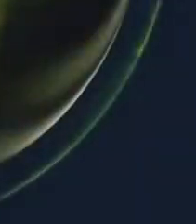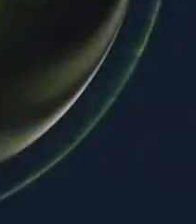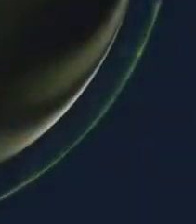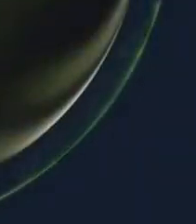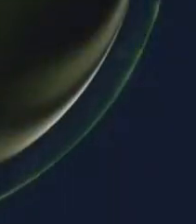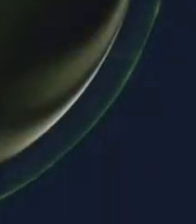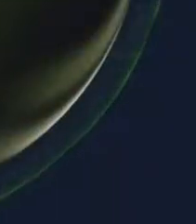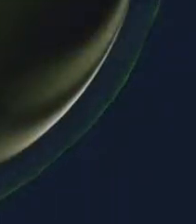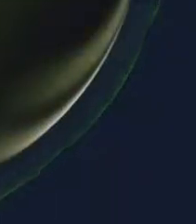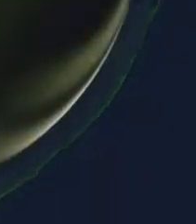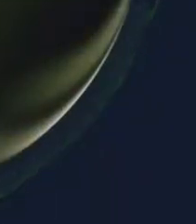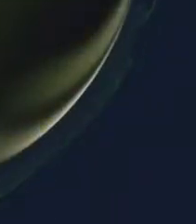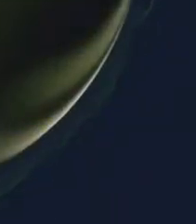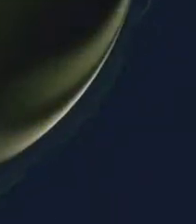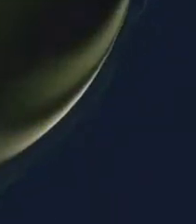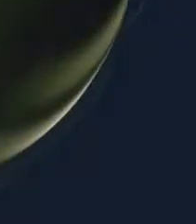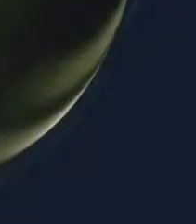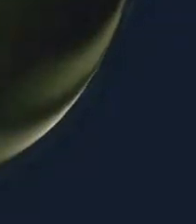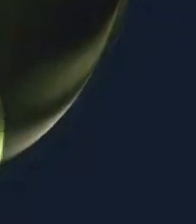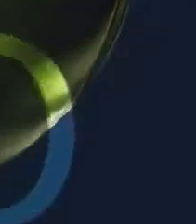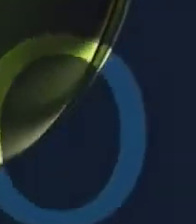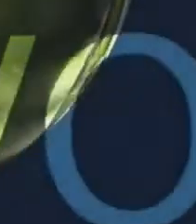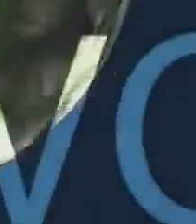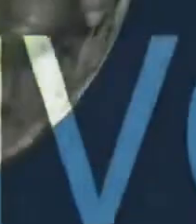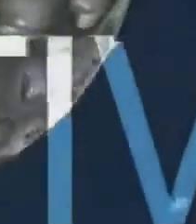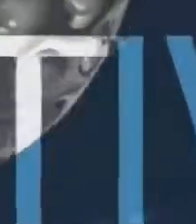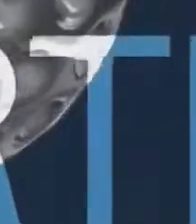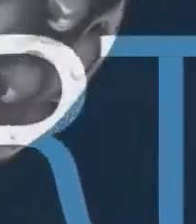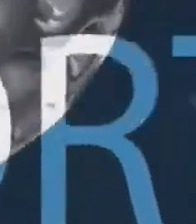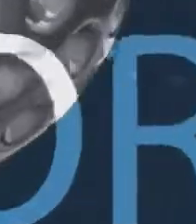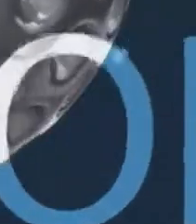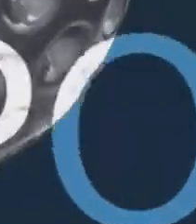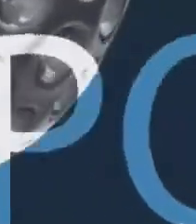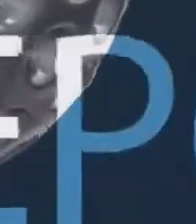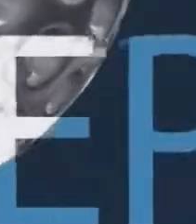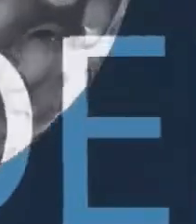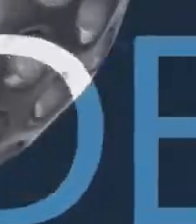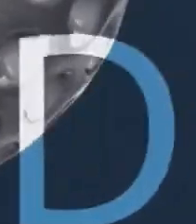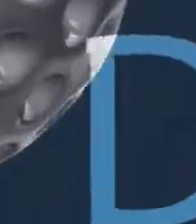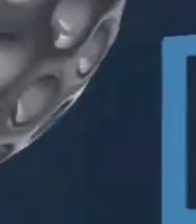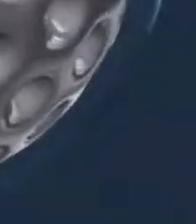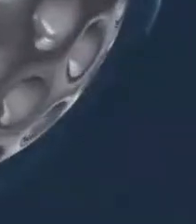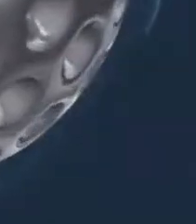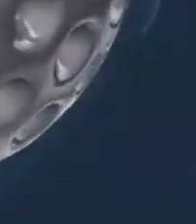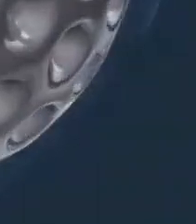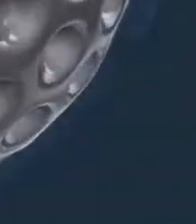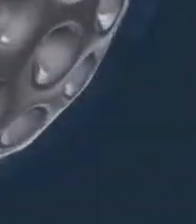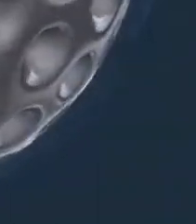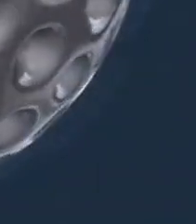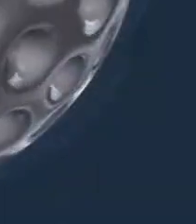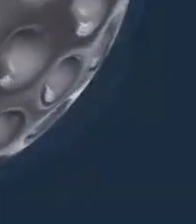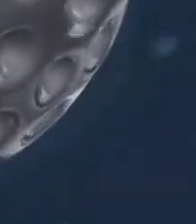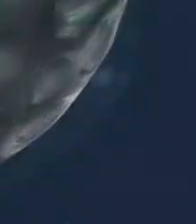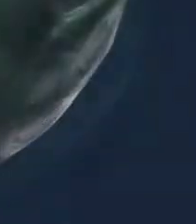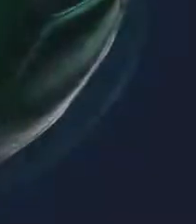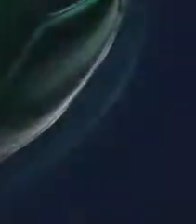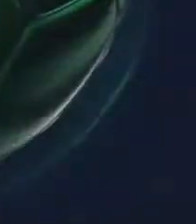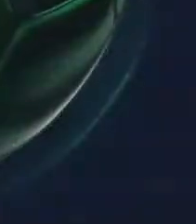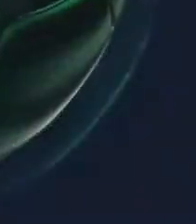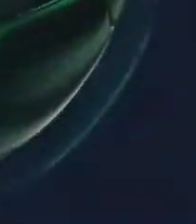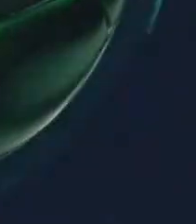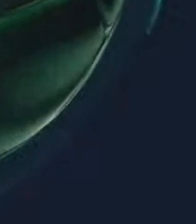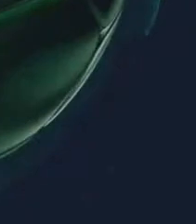obtuvo En el programa corto Estableciendo un nuevo récord Nacional En el certamen La representante